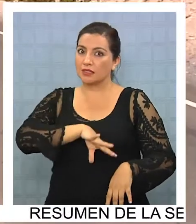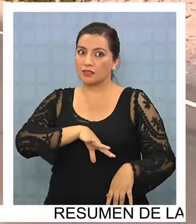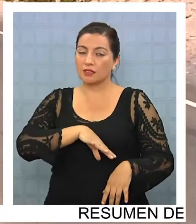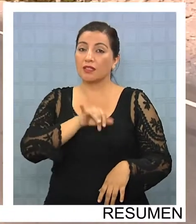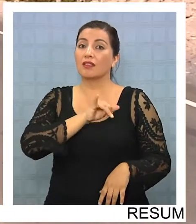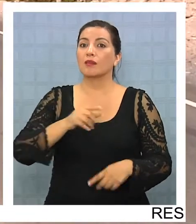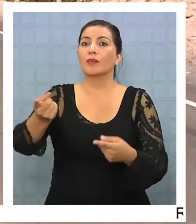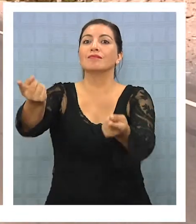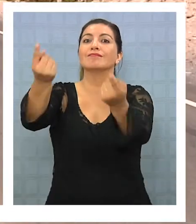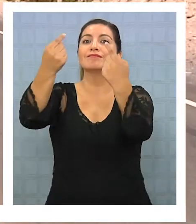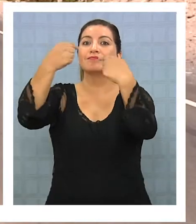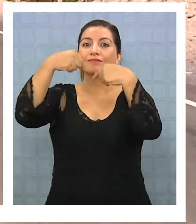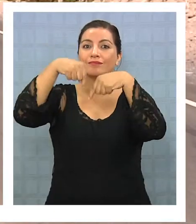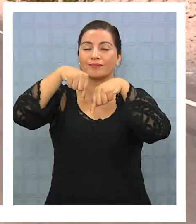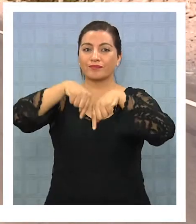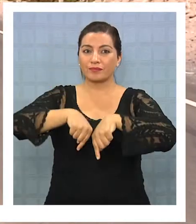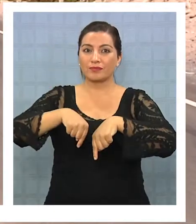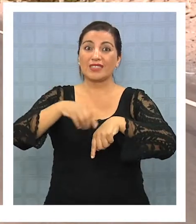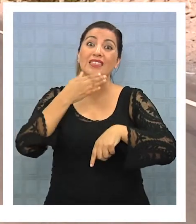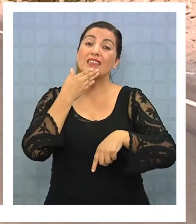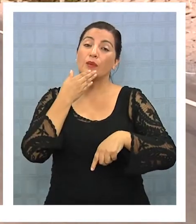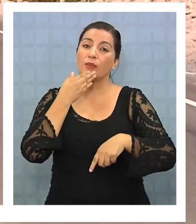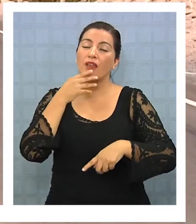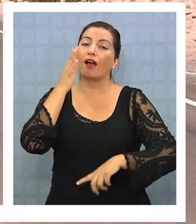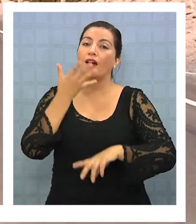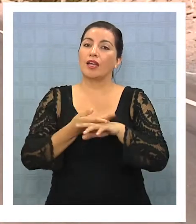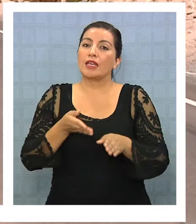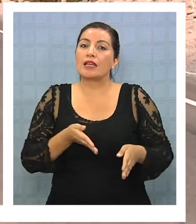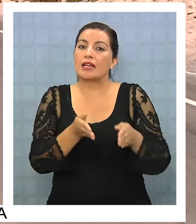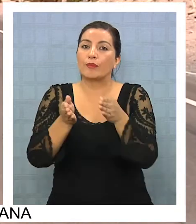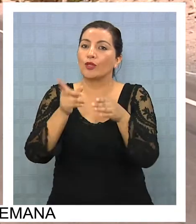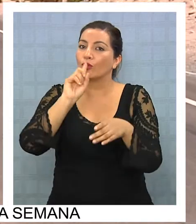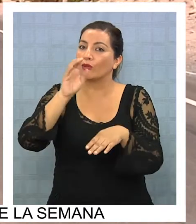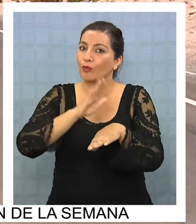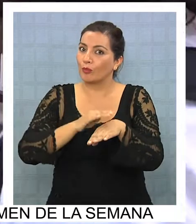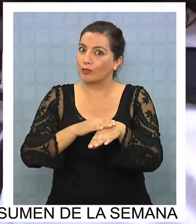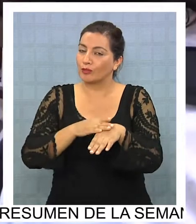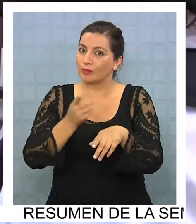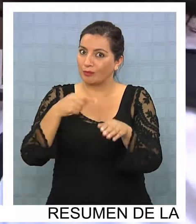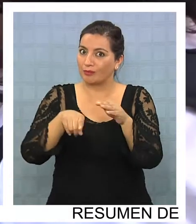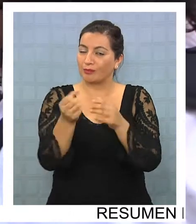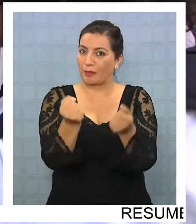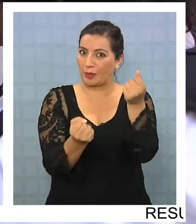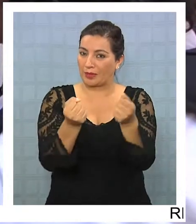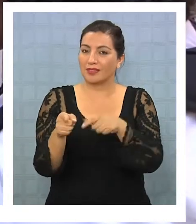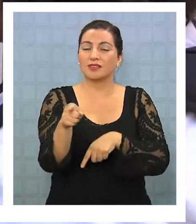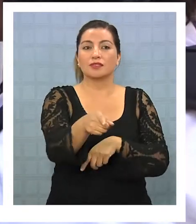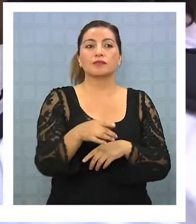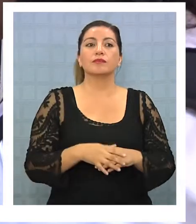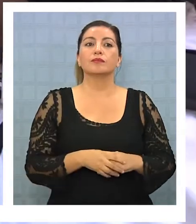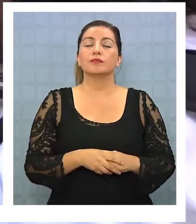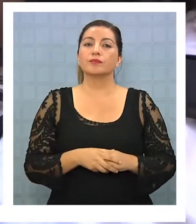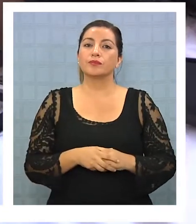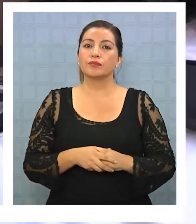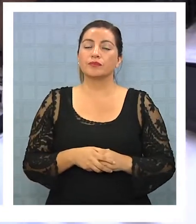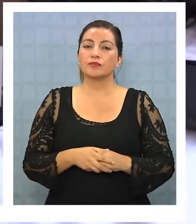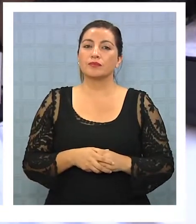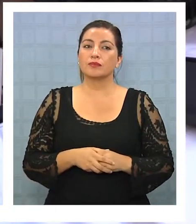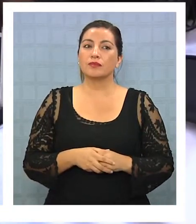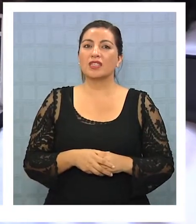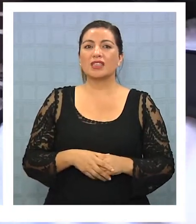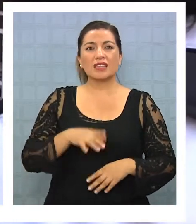es ingresada al vecino país por pasos no habilitados. Sí, la mercadería que sale de la Sofri con SRF,